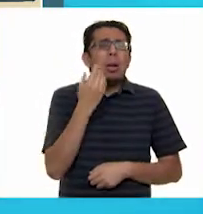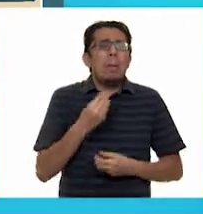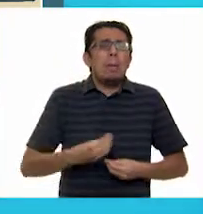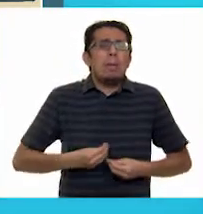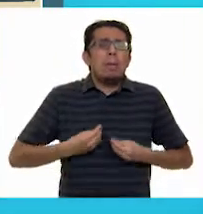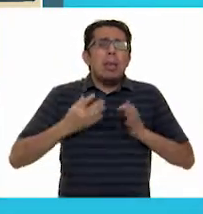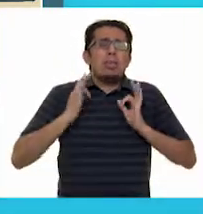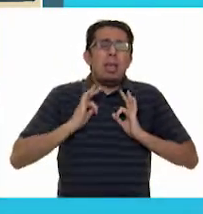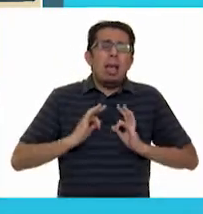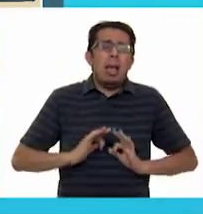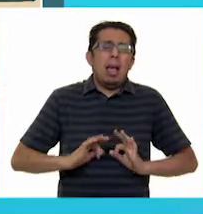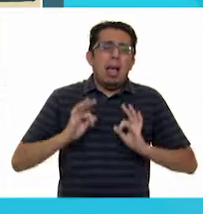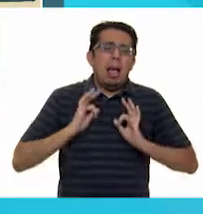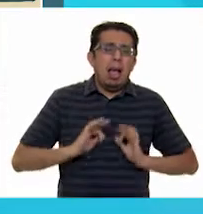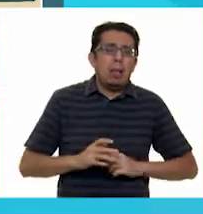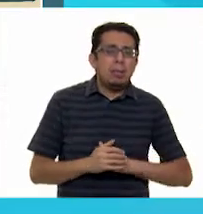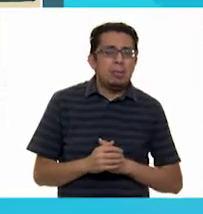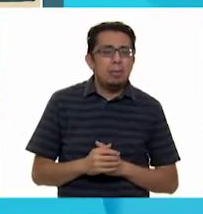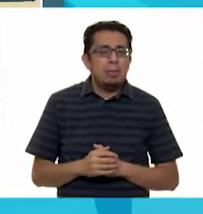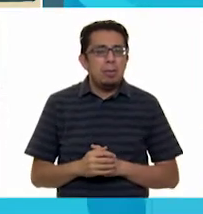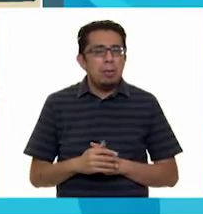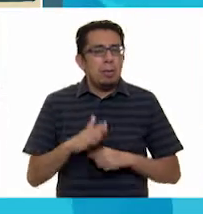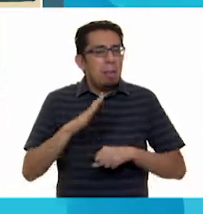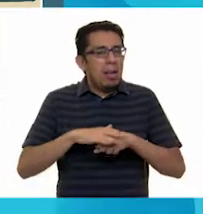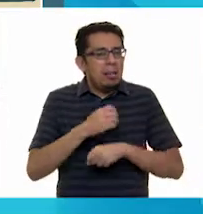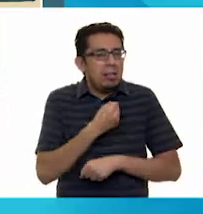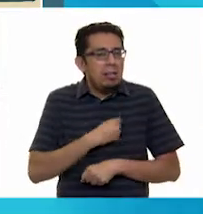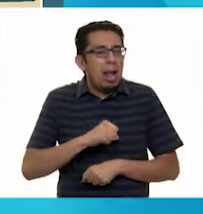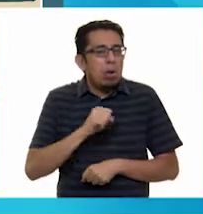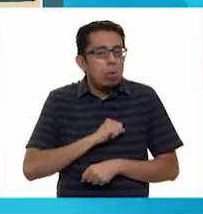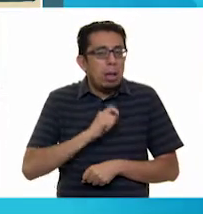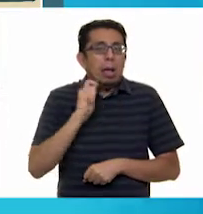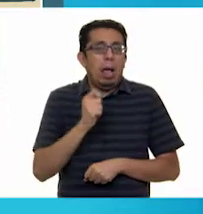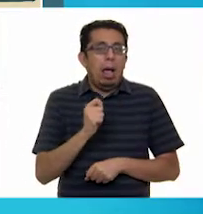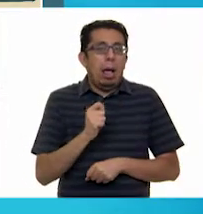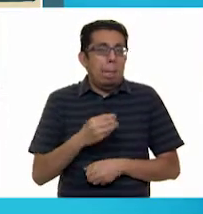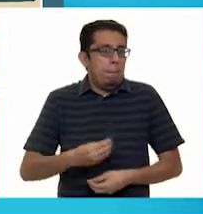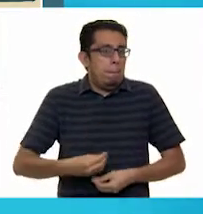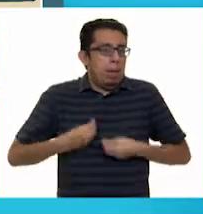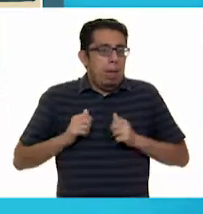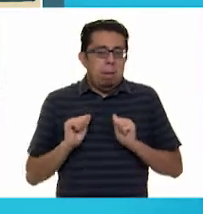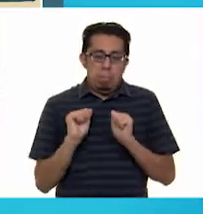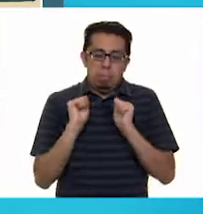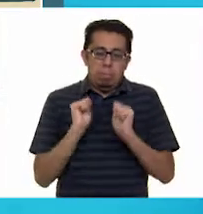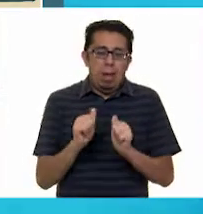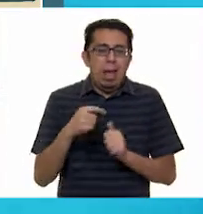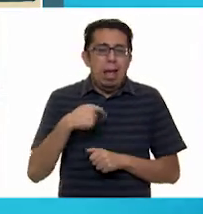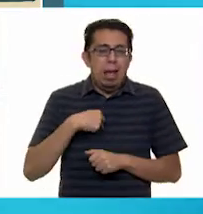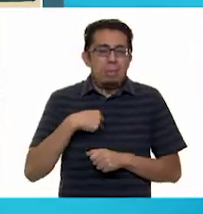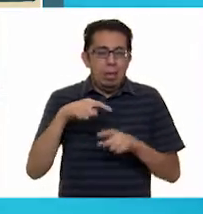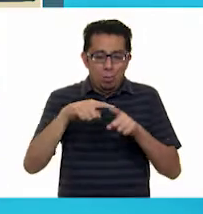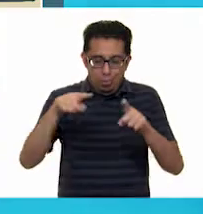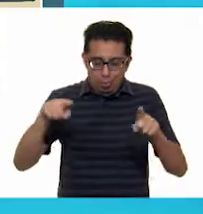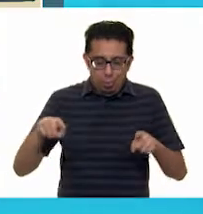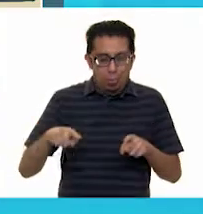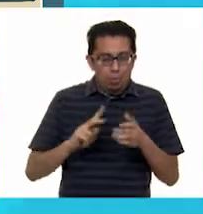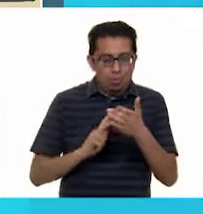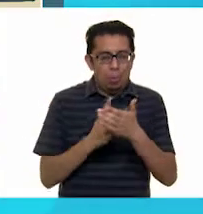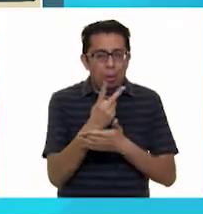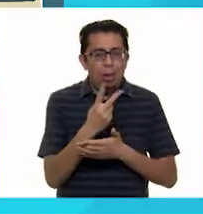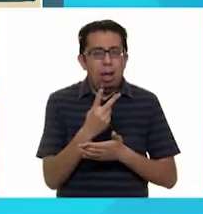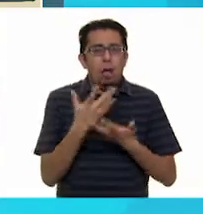todos los días. Lo más sano es conservar la vida. Mi huerto no da sustos. Y sí muchos